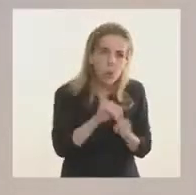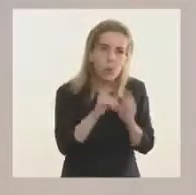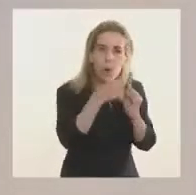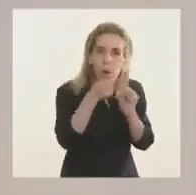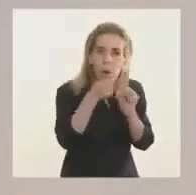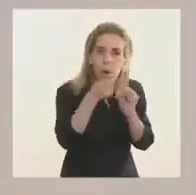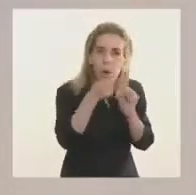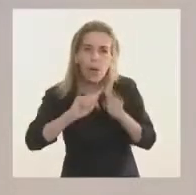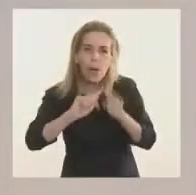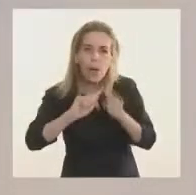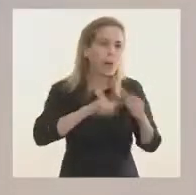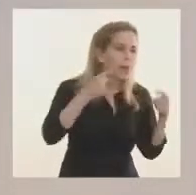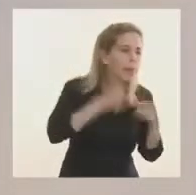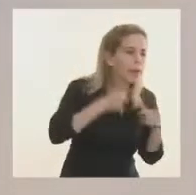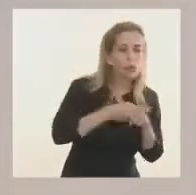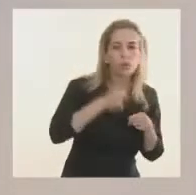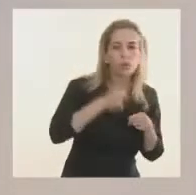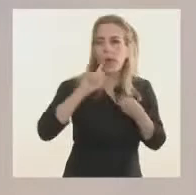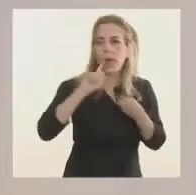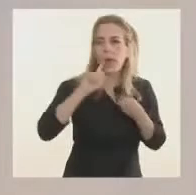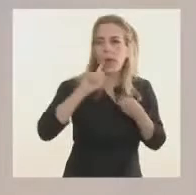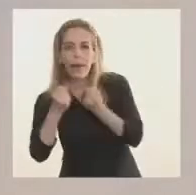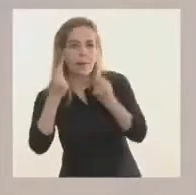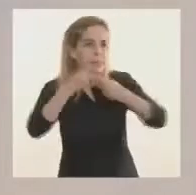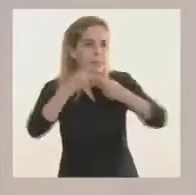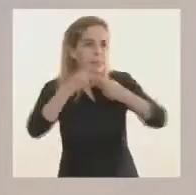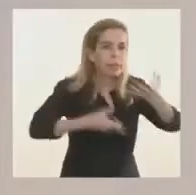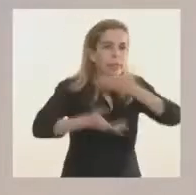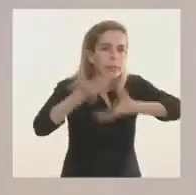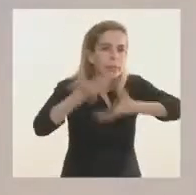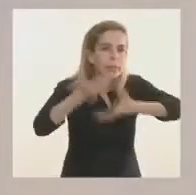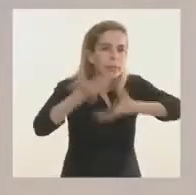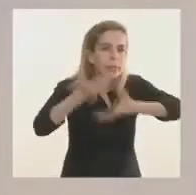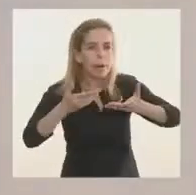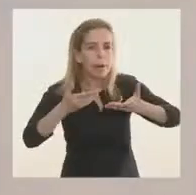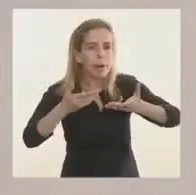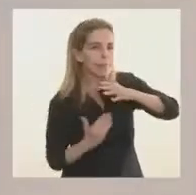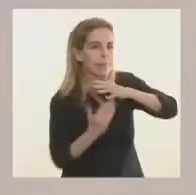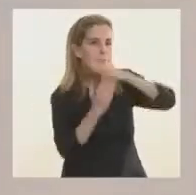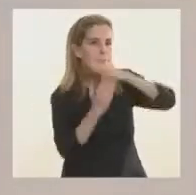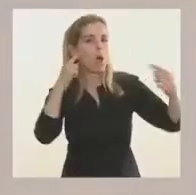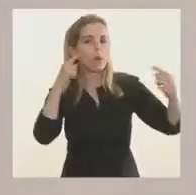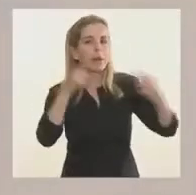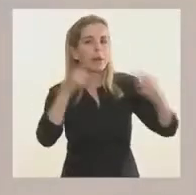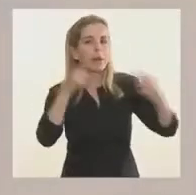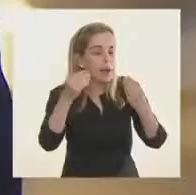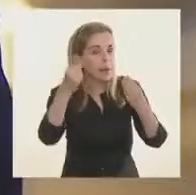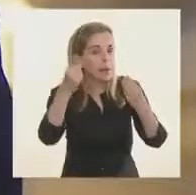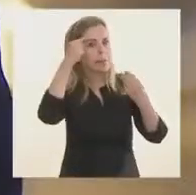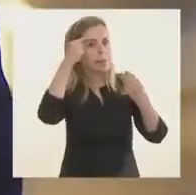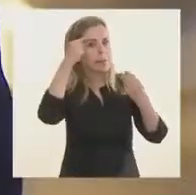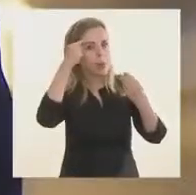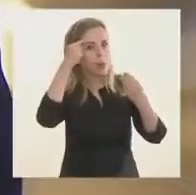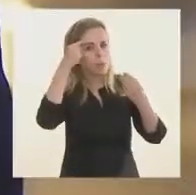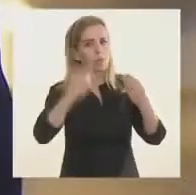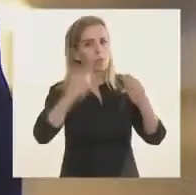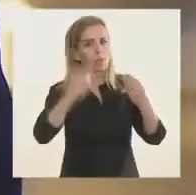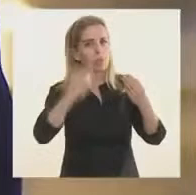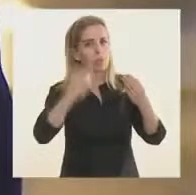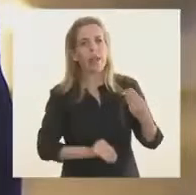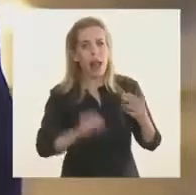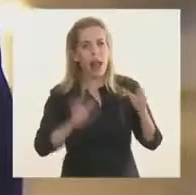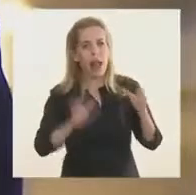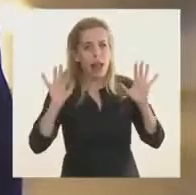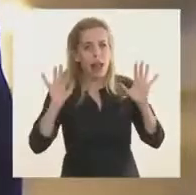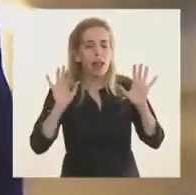discute, se acuerda, se escucha, pero fundamentalmente lo hacemos con un contenido federal y de compromiso